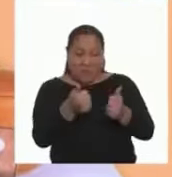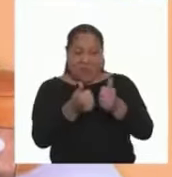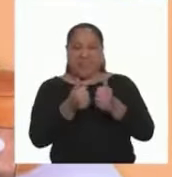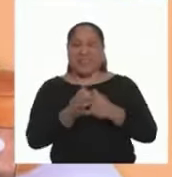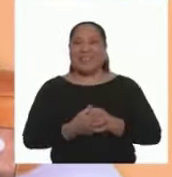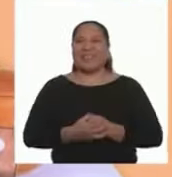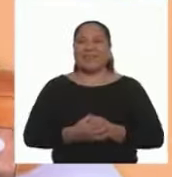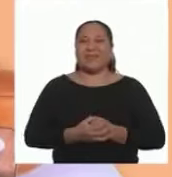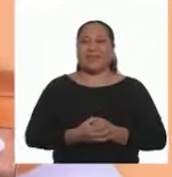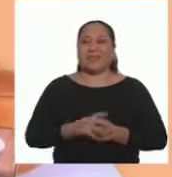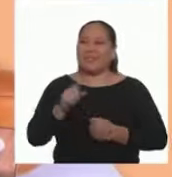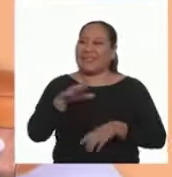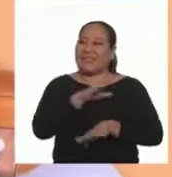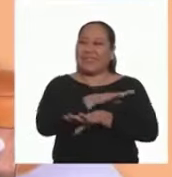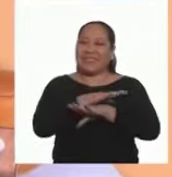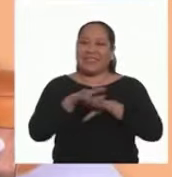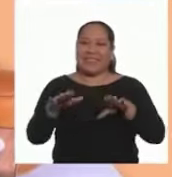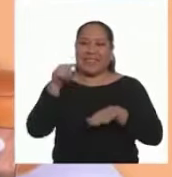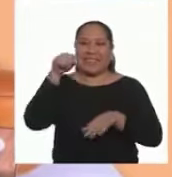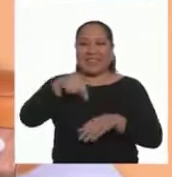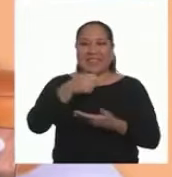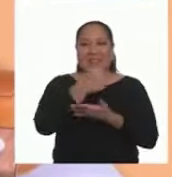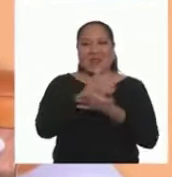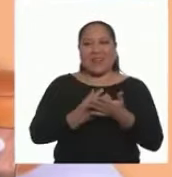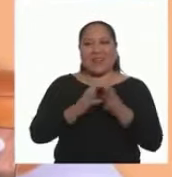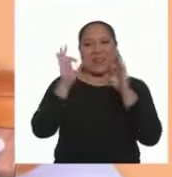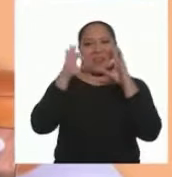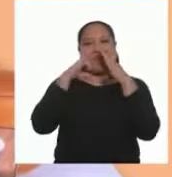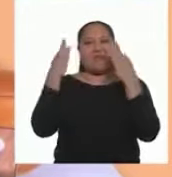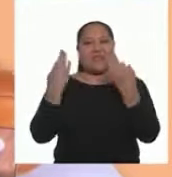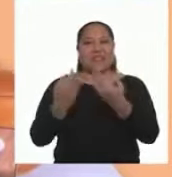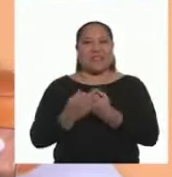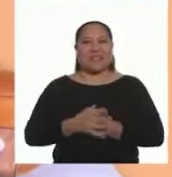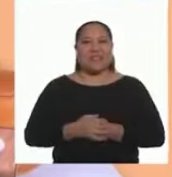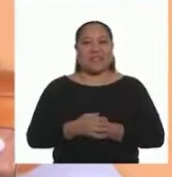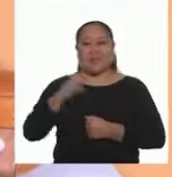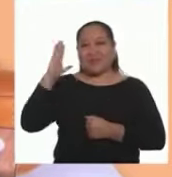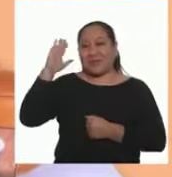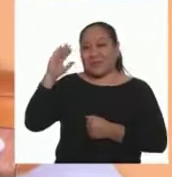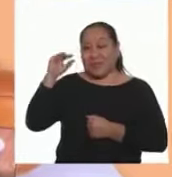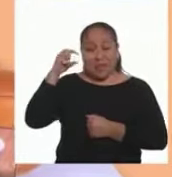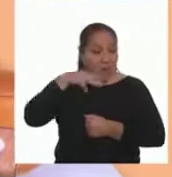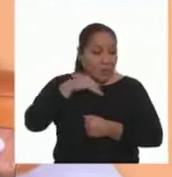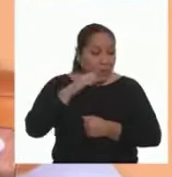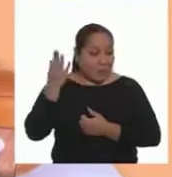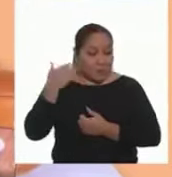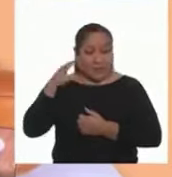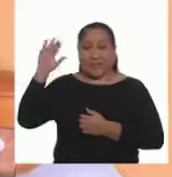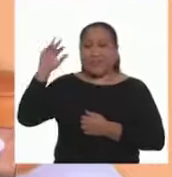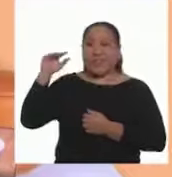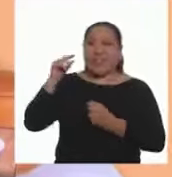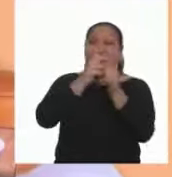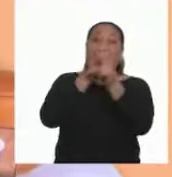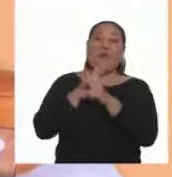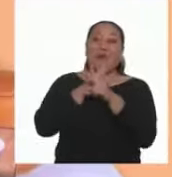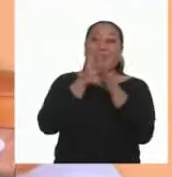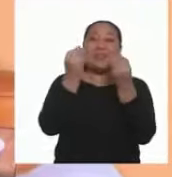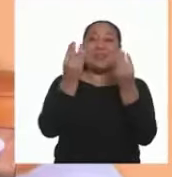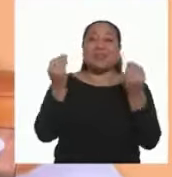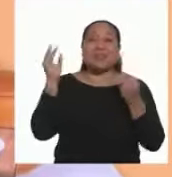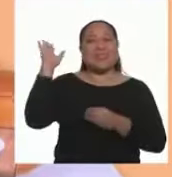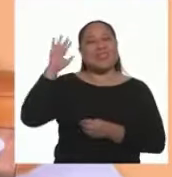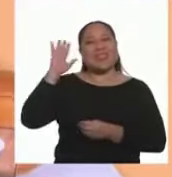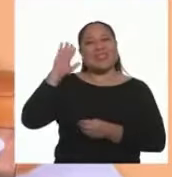Genial Eso fue todo Por este episodio Familias Nos despedimos Memo